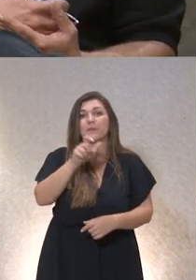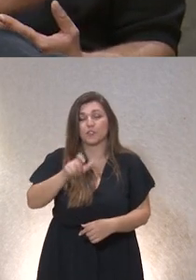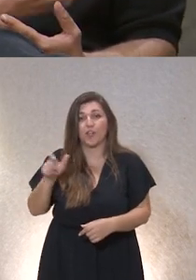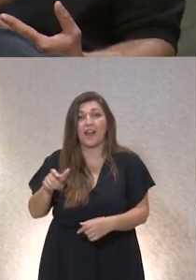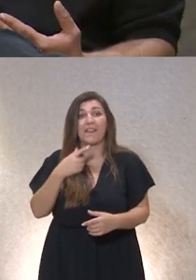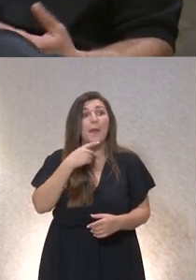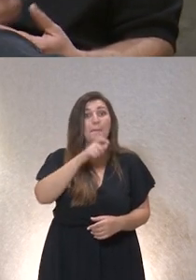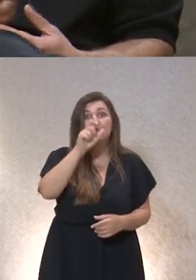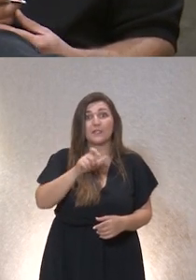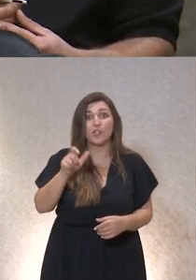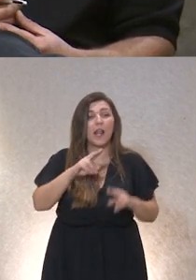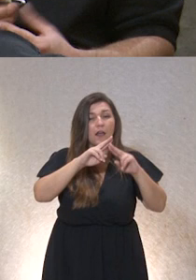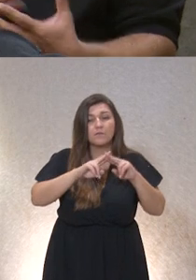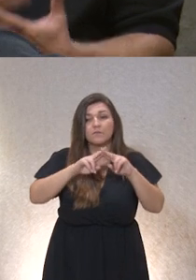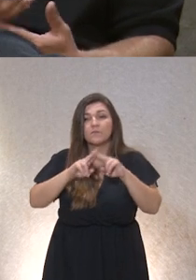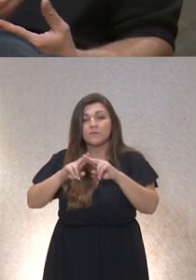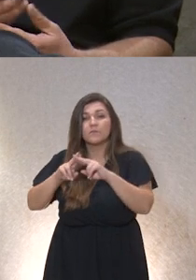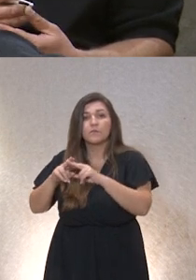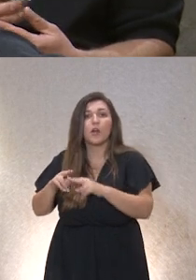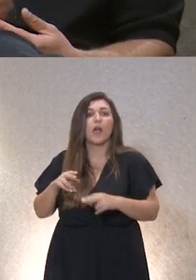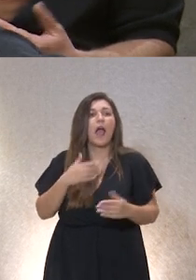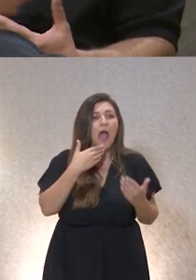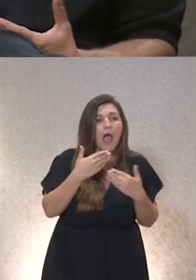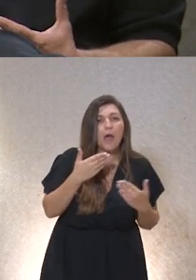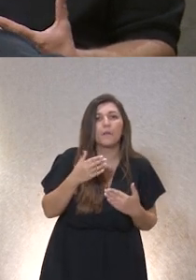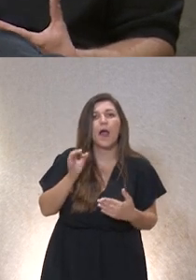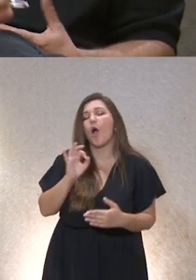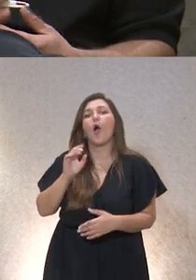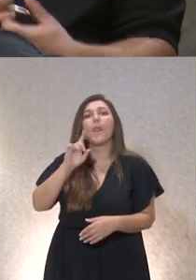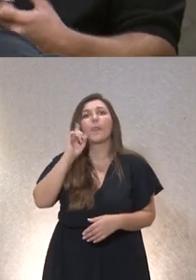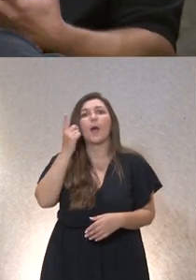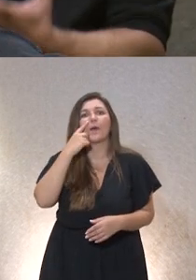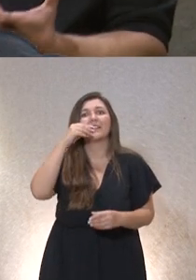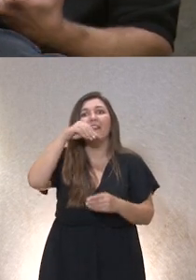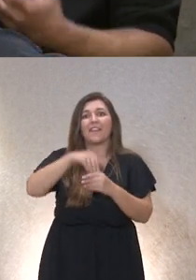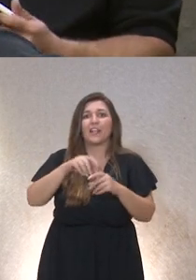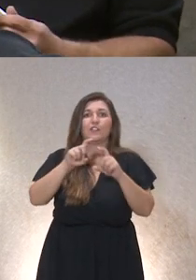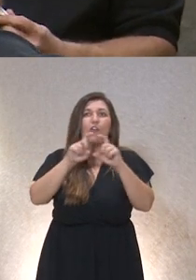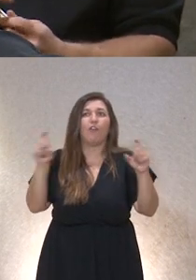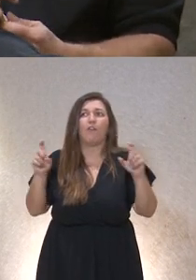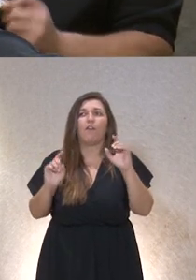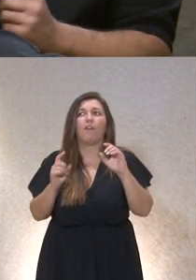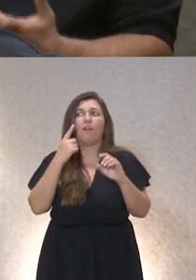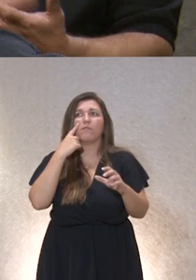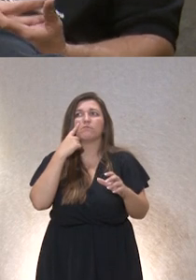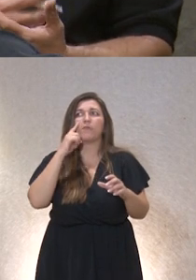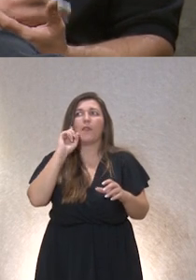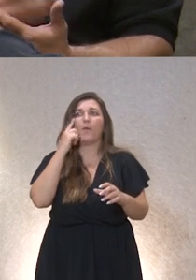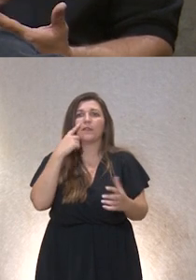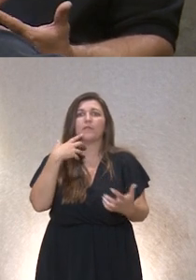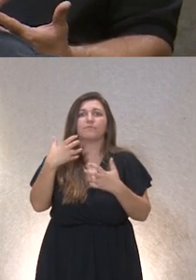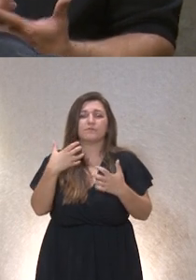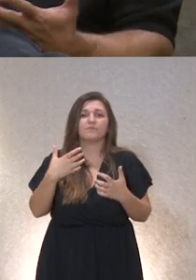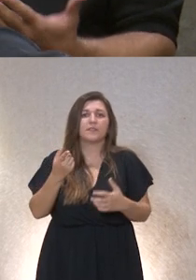nivel de personas también puedes ir sacando o descubriendo restricciones que suceden en toda la entidad y para otras personas sí que es verdad que